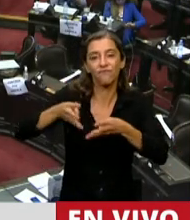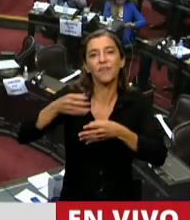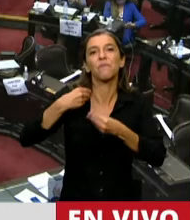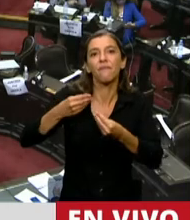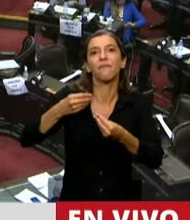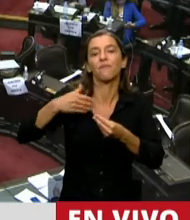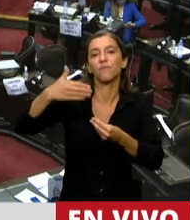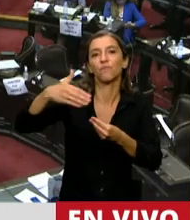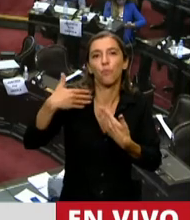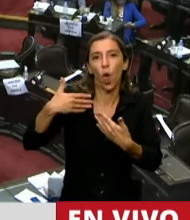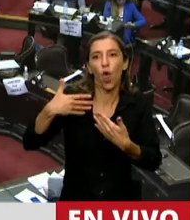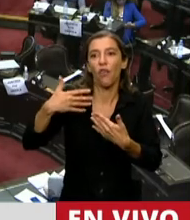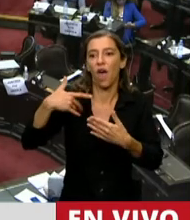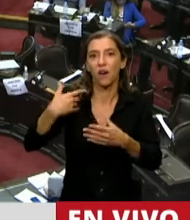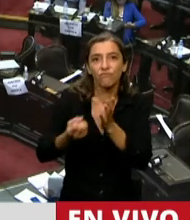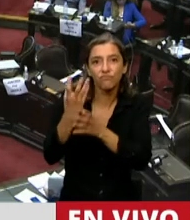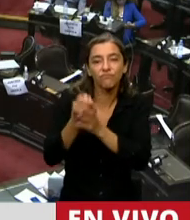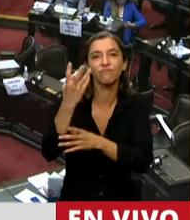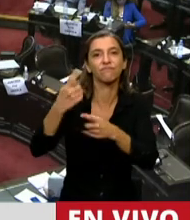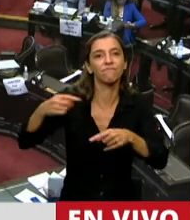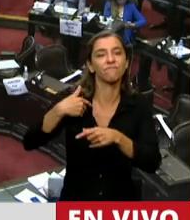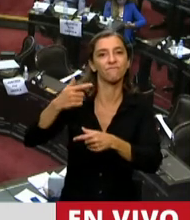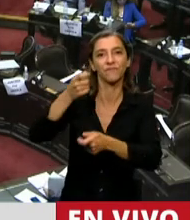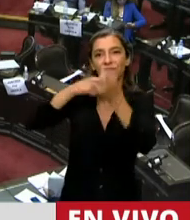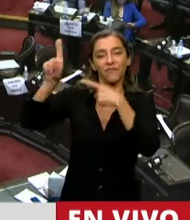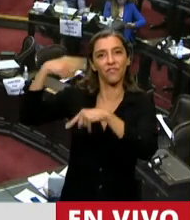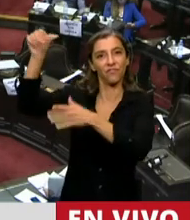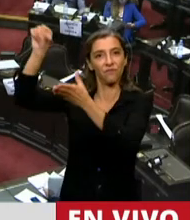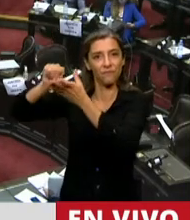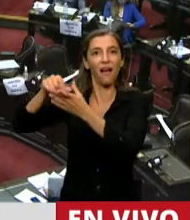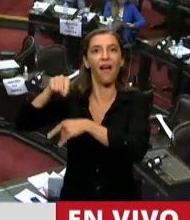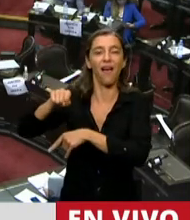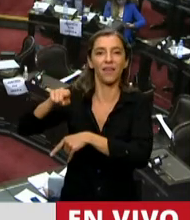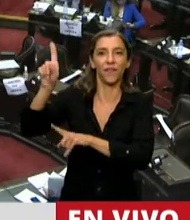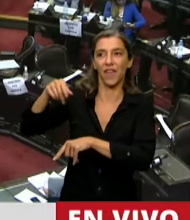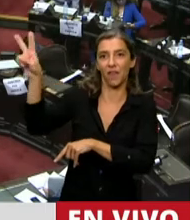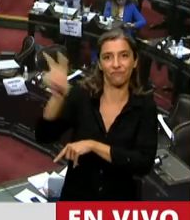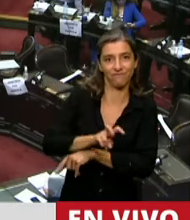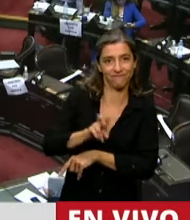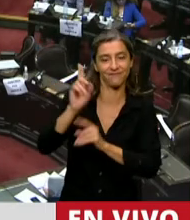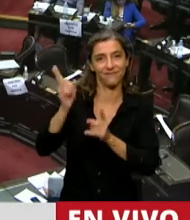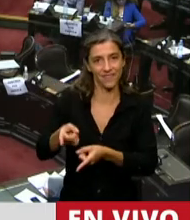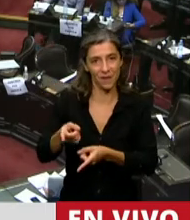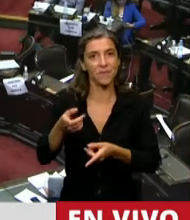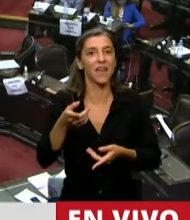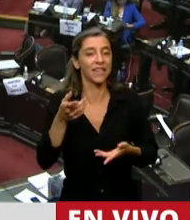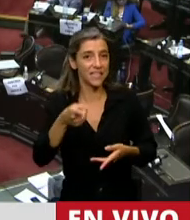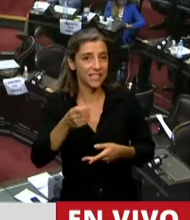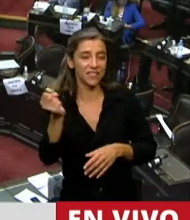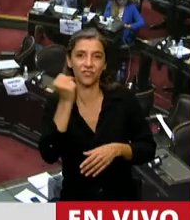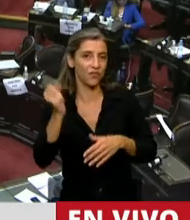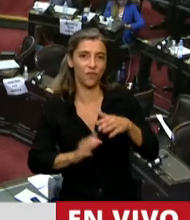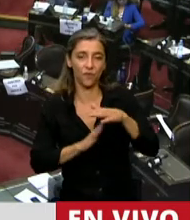divisas sobre exportaciones con alto valor agregado de conocimiento. También en el establecimiento de líneas de